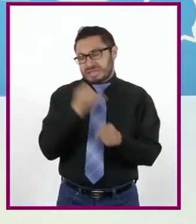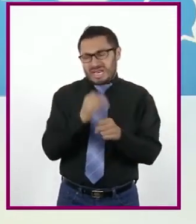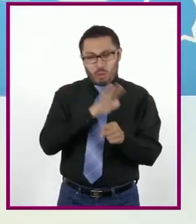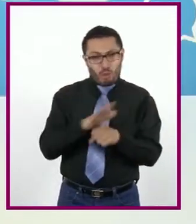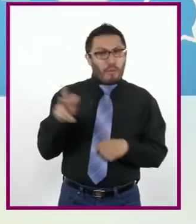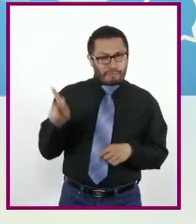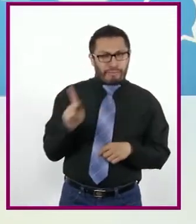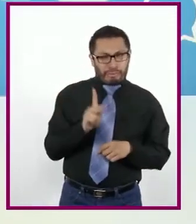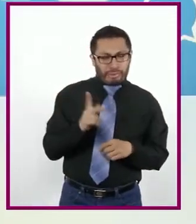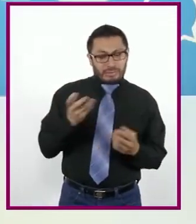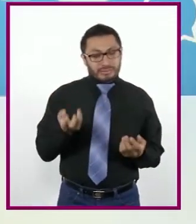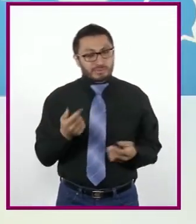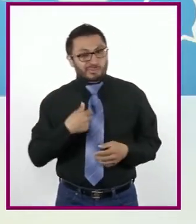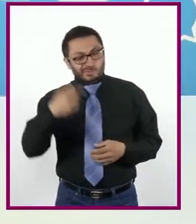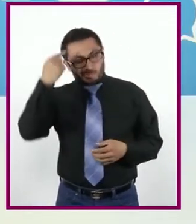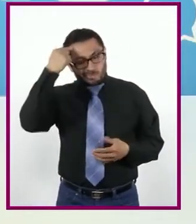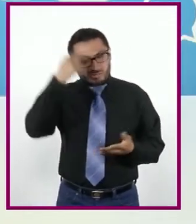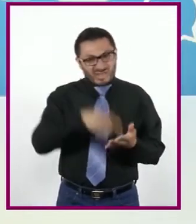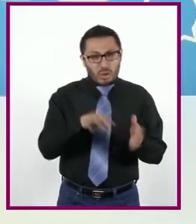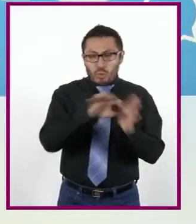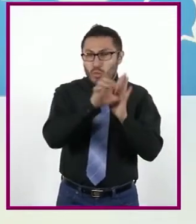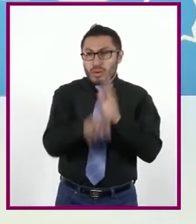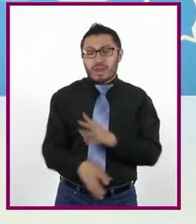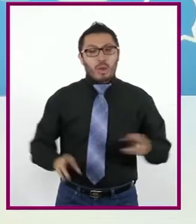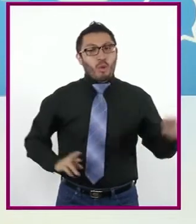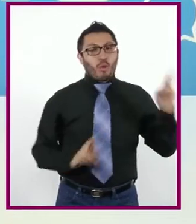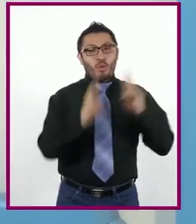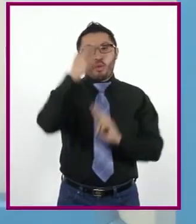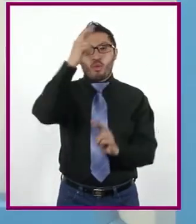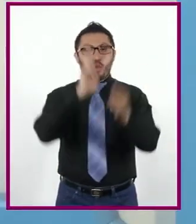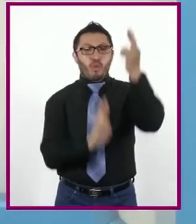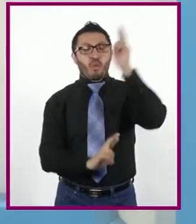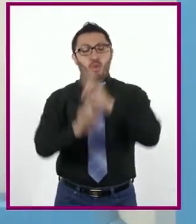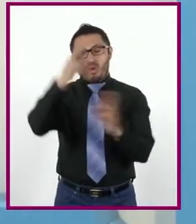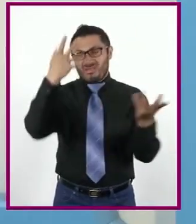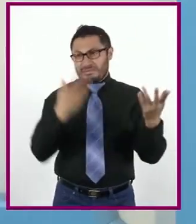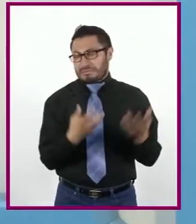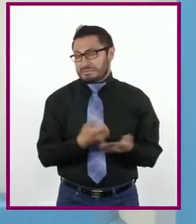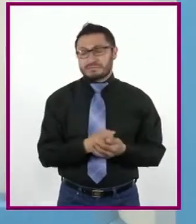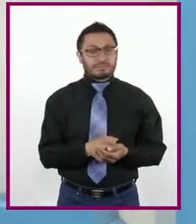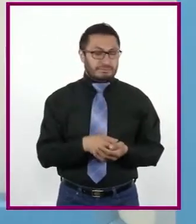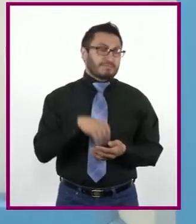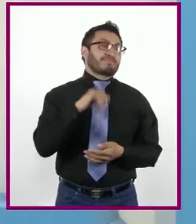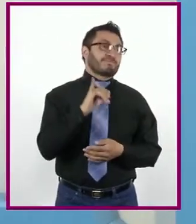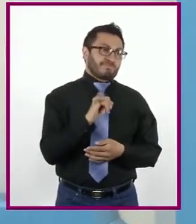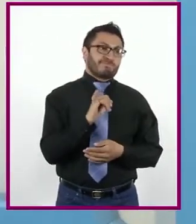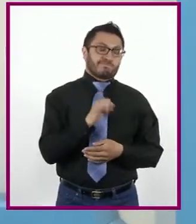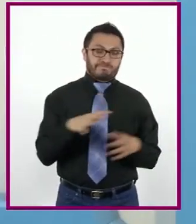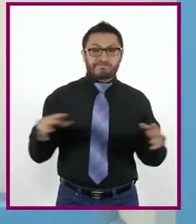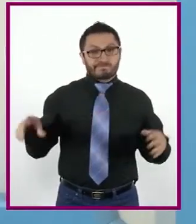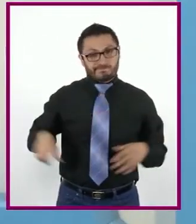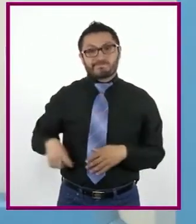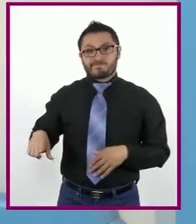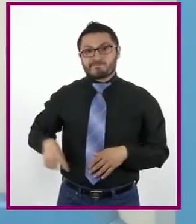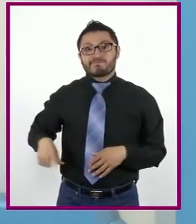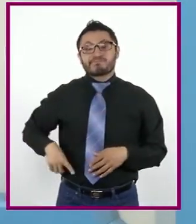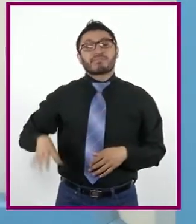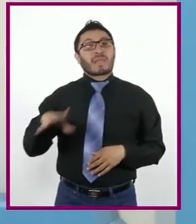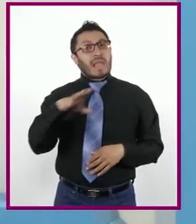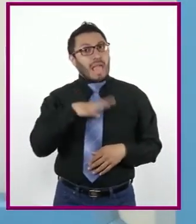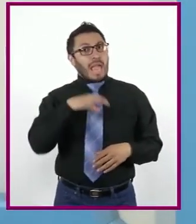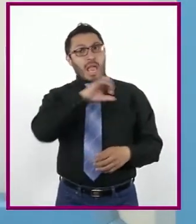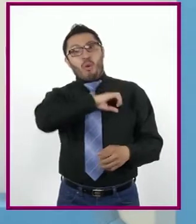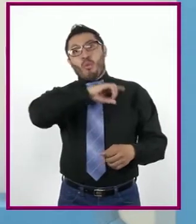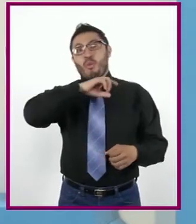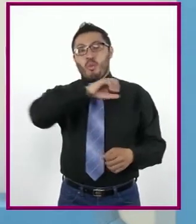ocurren, por ejemplo, los tiempos de la Revolución y de la Guerra Cristera. Efectivamente, y los gobiernos están obligados